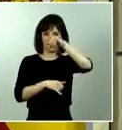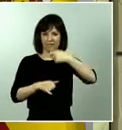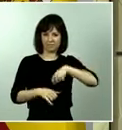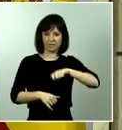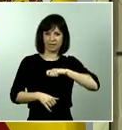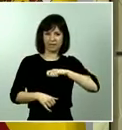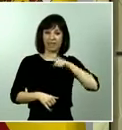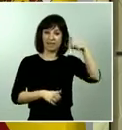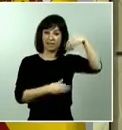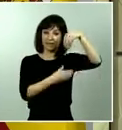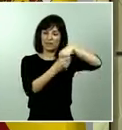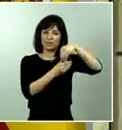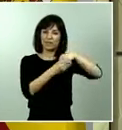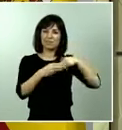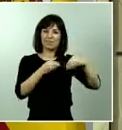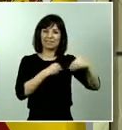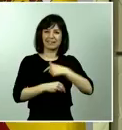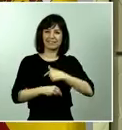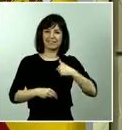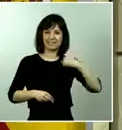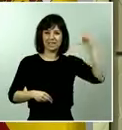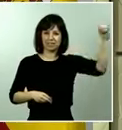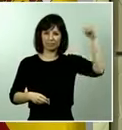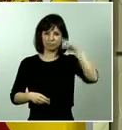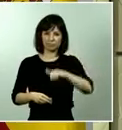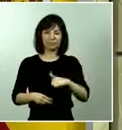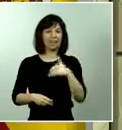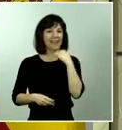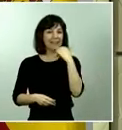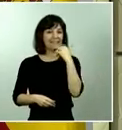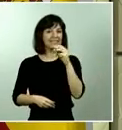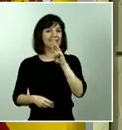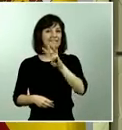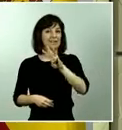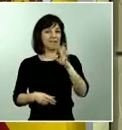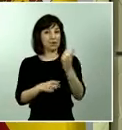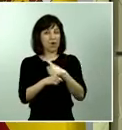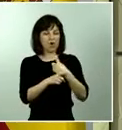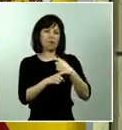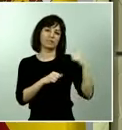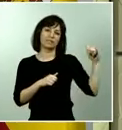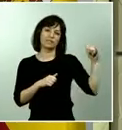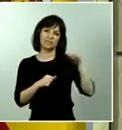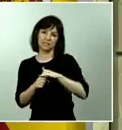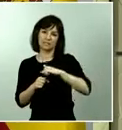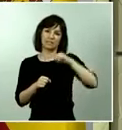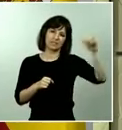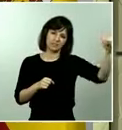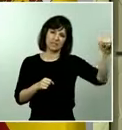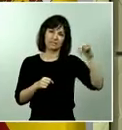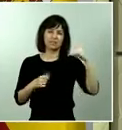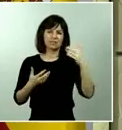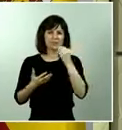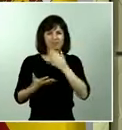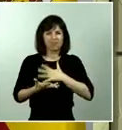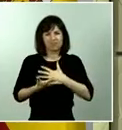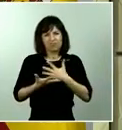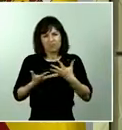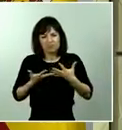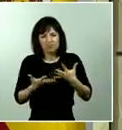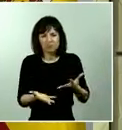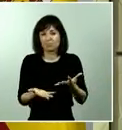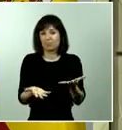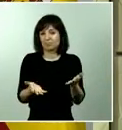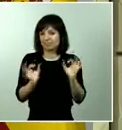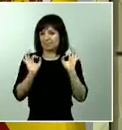China, casi 35 horas de vuelo, ida y vuelta, con una generosidad, como solamente la gente de las